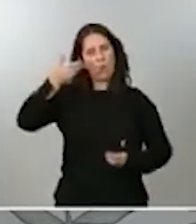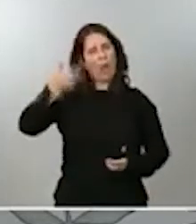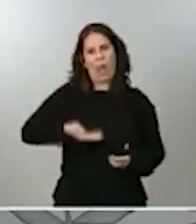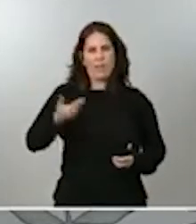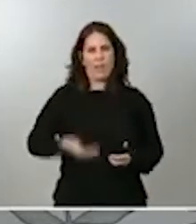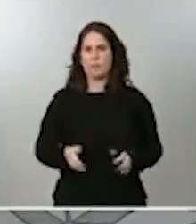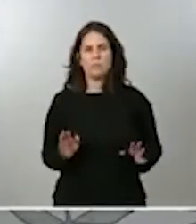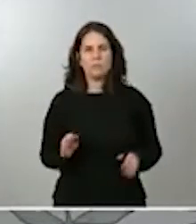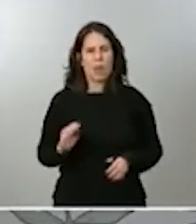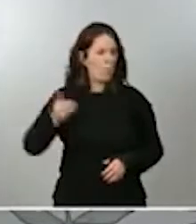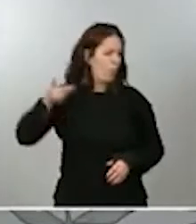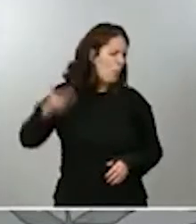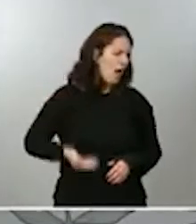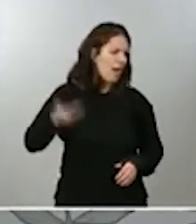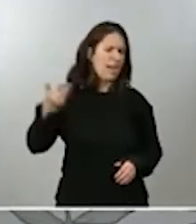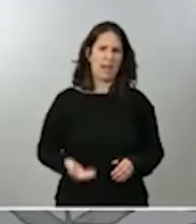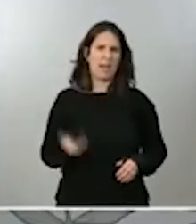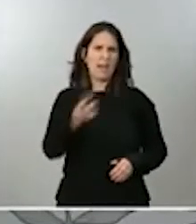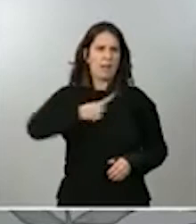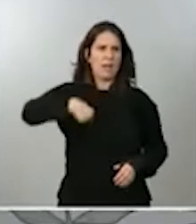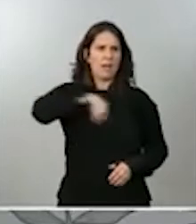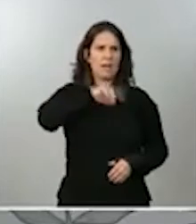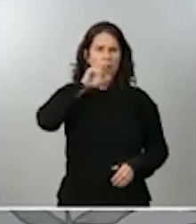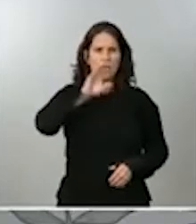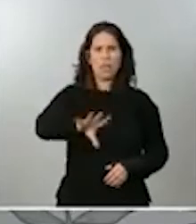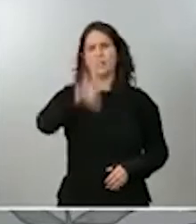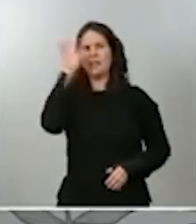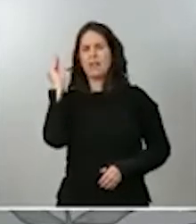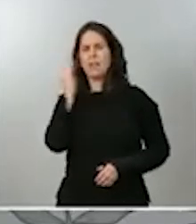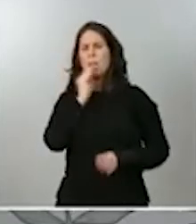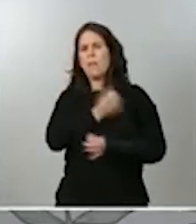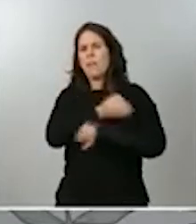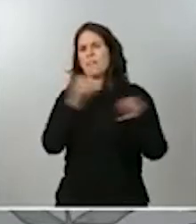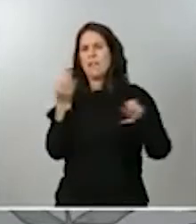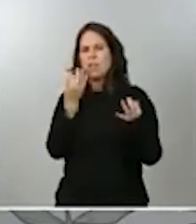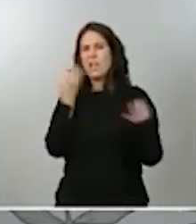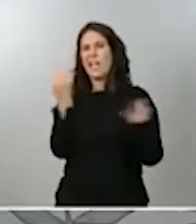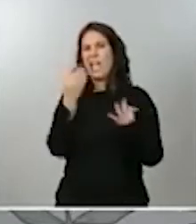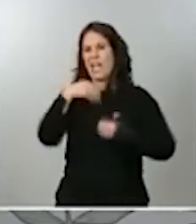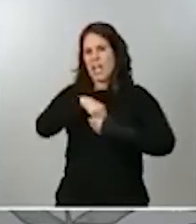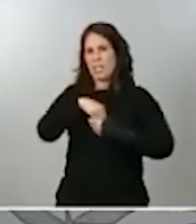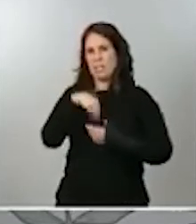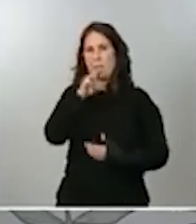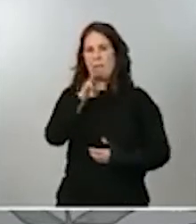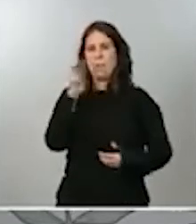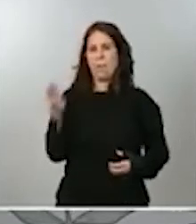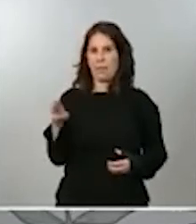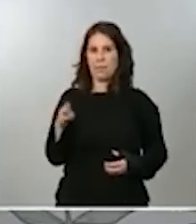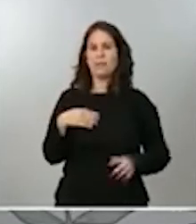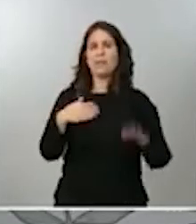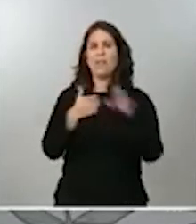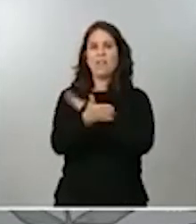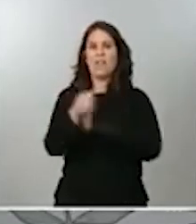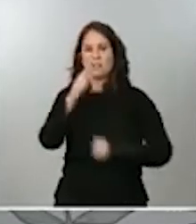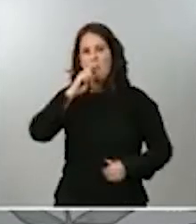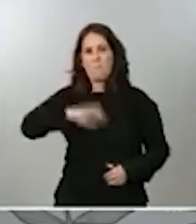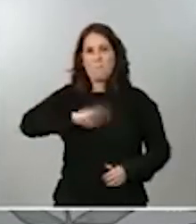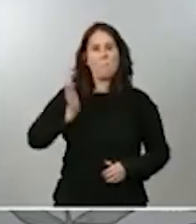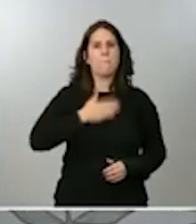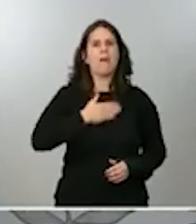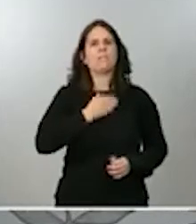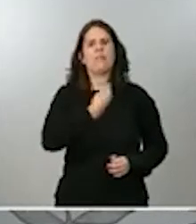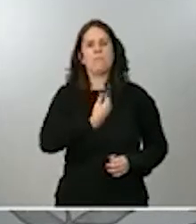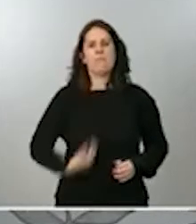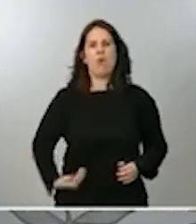detrás comprendamos lo que hay en relación con el Partido Popular y, por tanto, esa patrimonialización que se hace tanto del